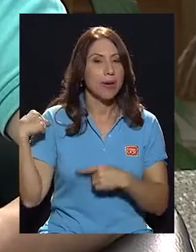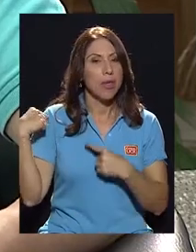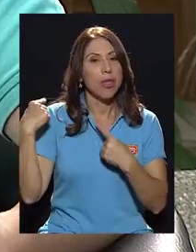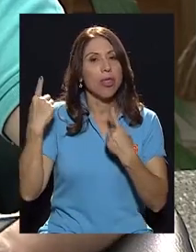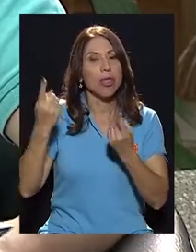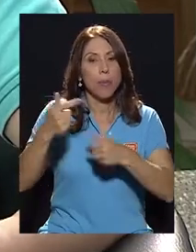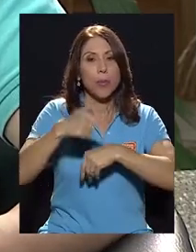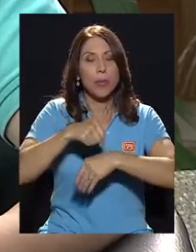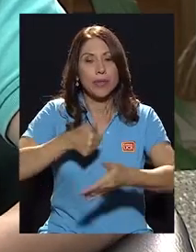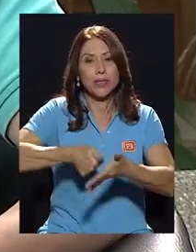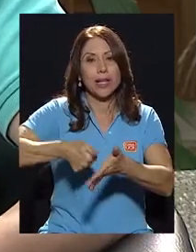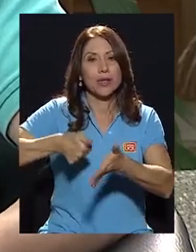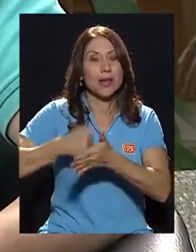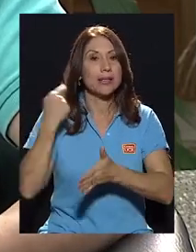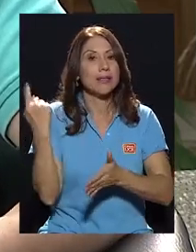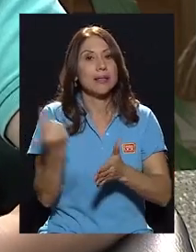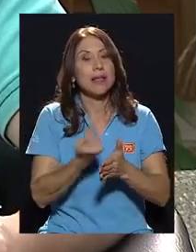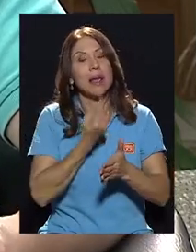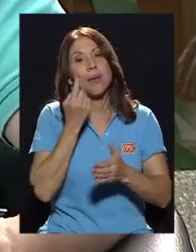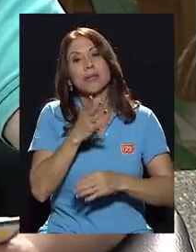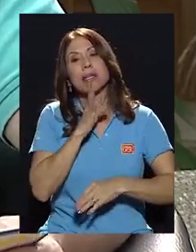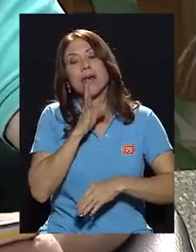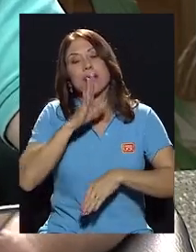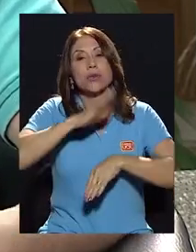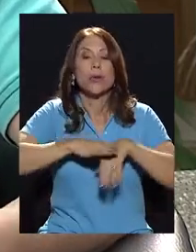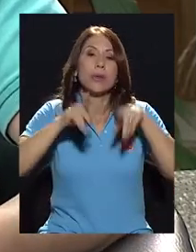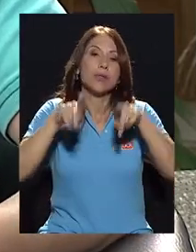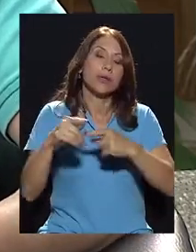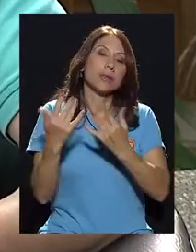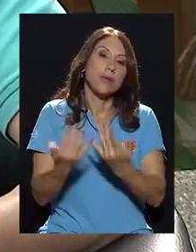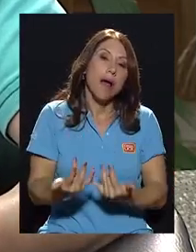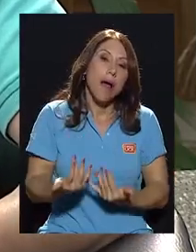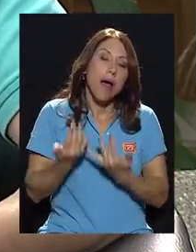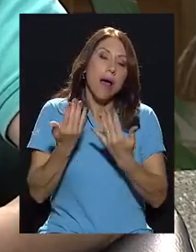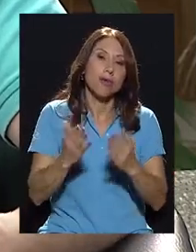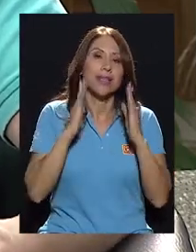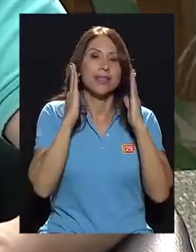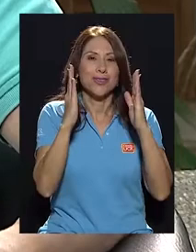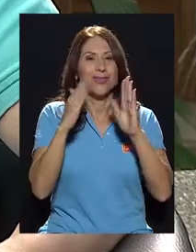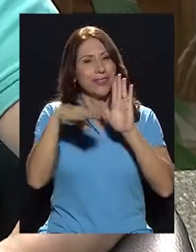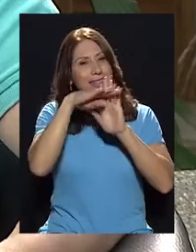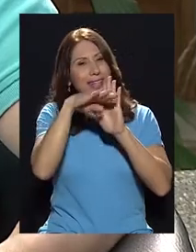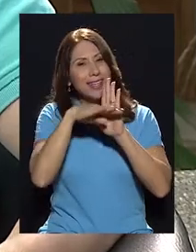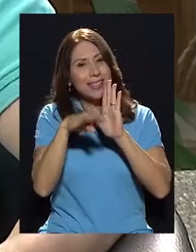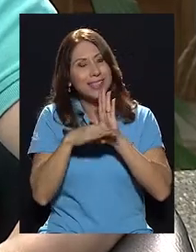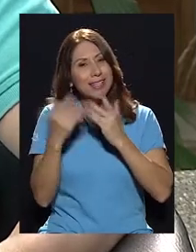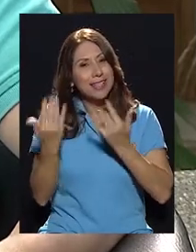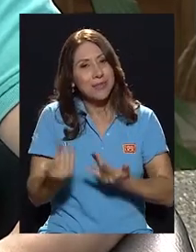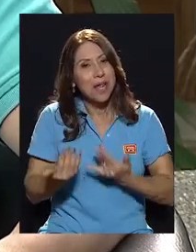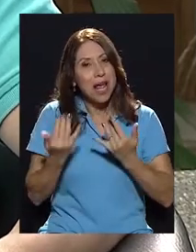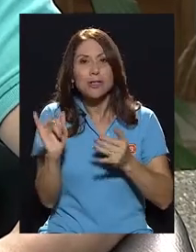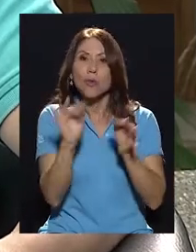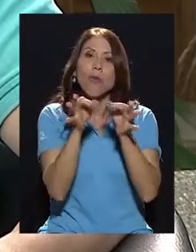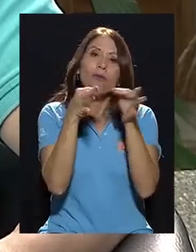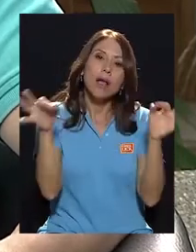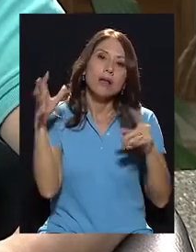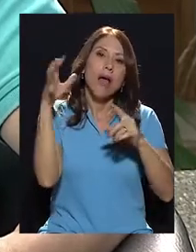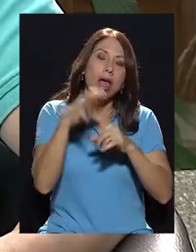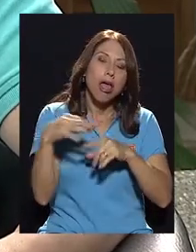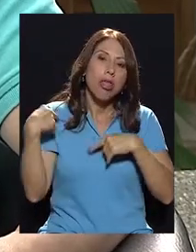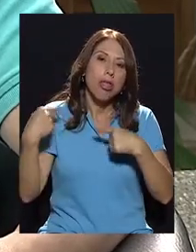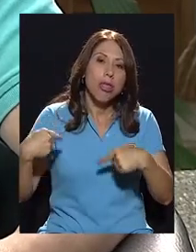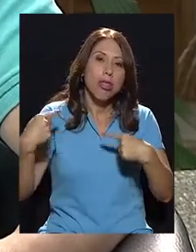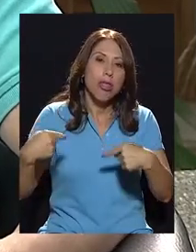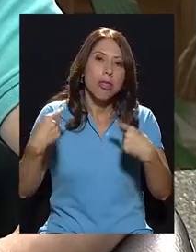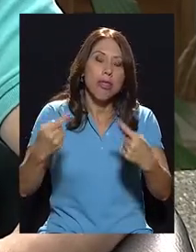momentos electorales, sale a reducir la lista de espera. ¿Verdad? Que ya eso, pues, casi que se ha convertido en una muletilla, pero